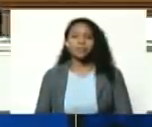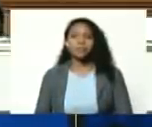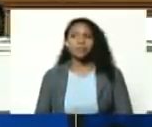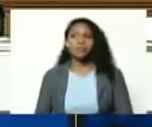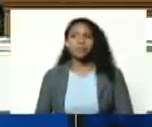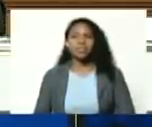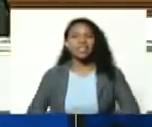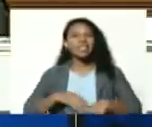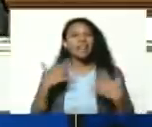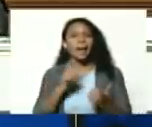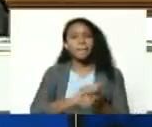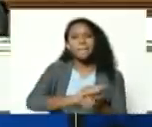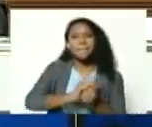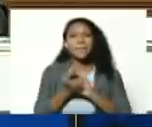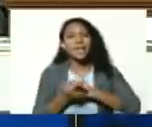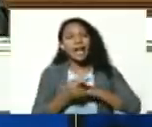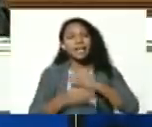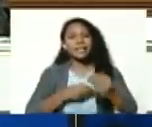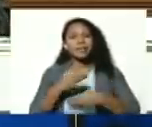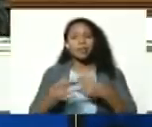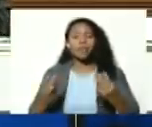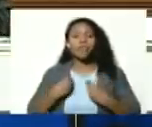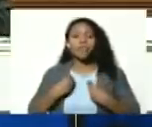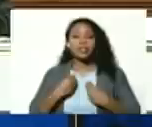que mutación iremos a vivir